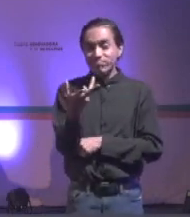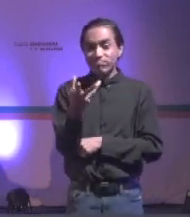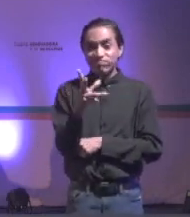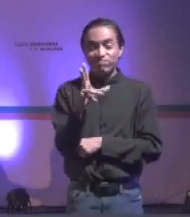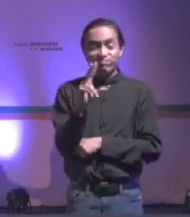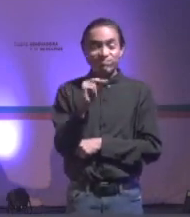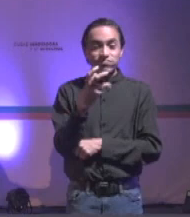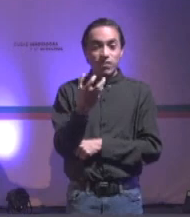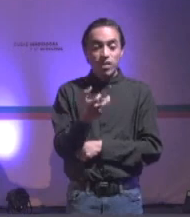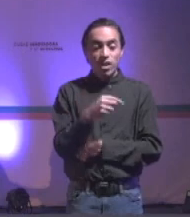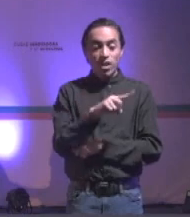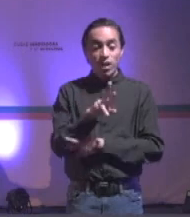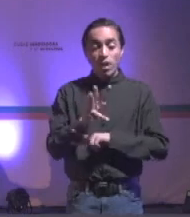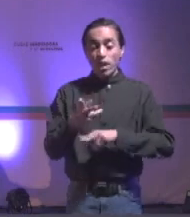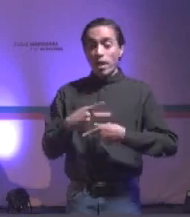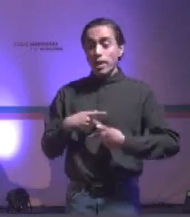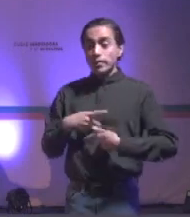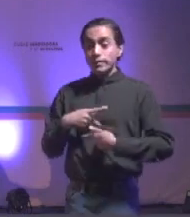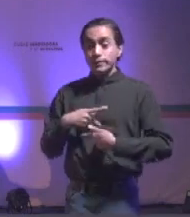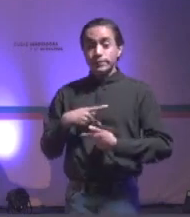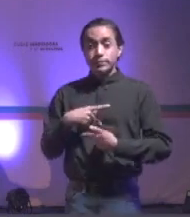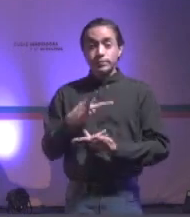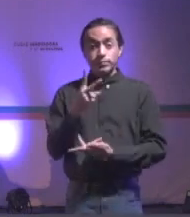A todos estos fans que vemos aquí,